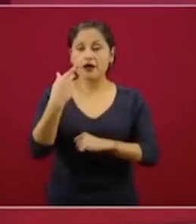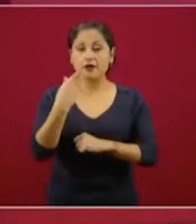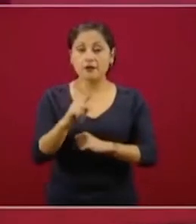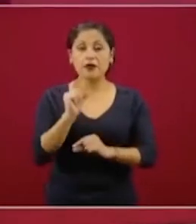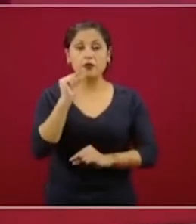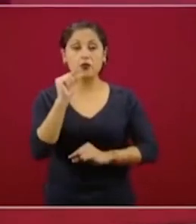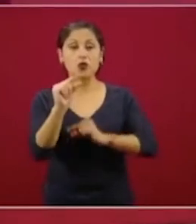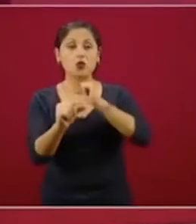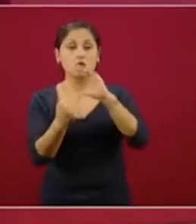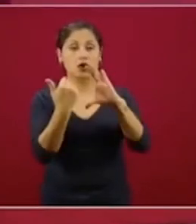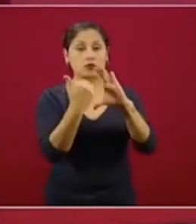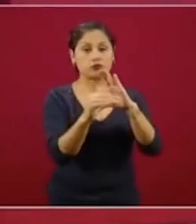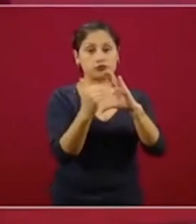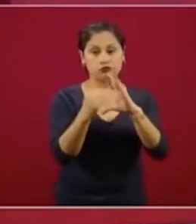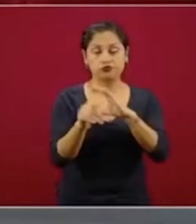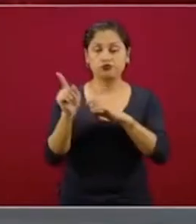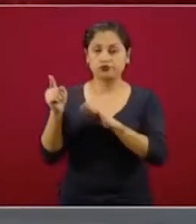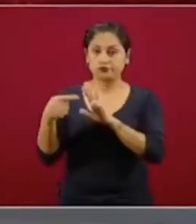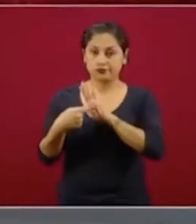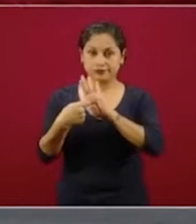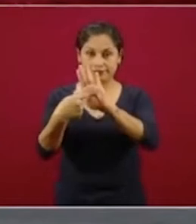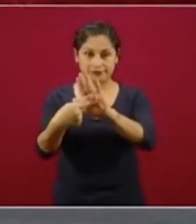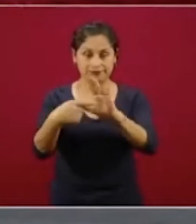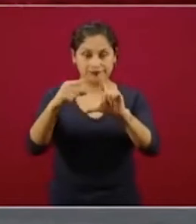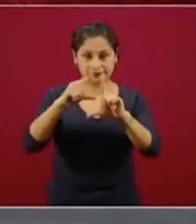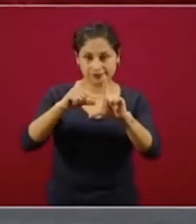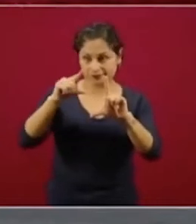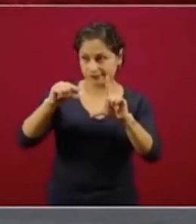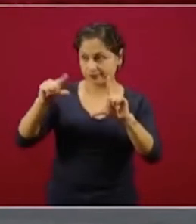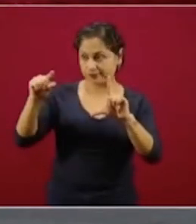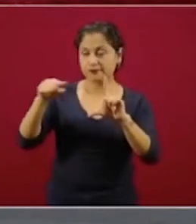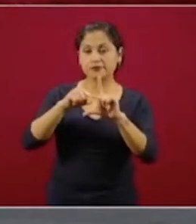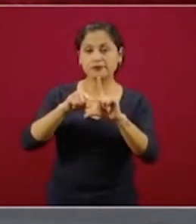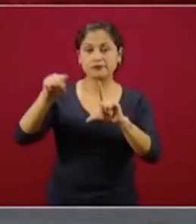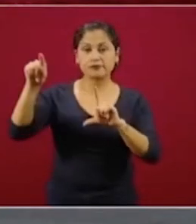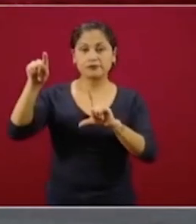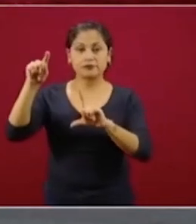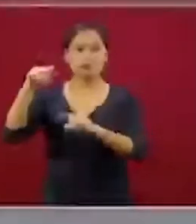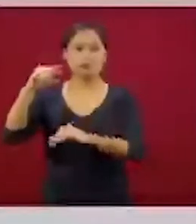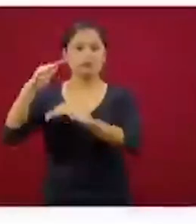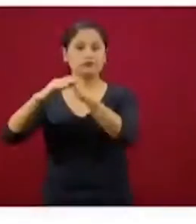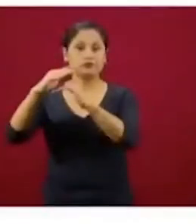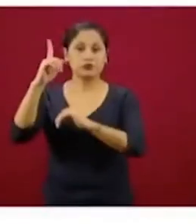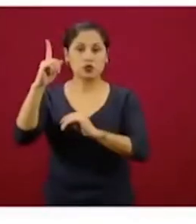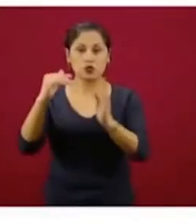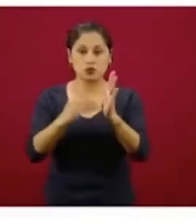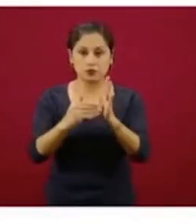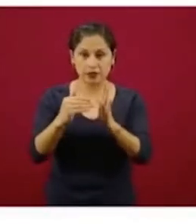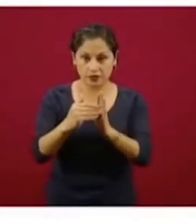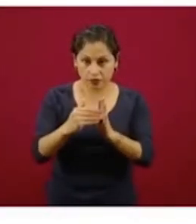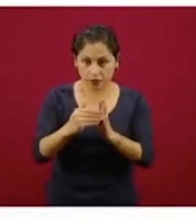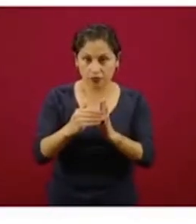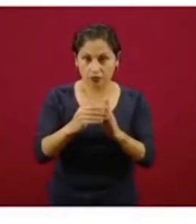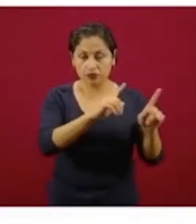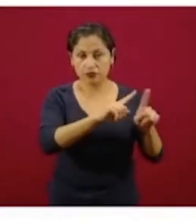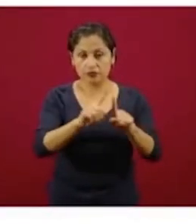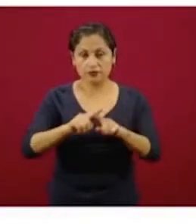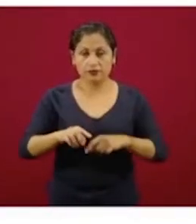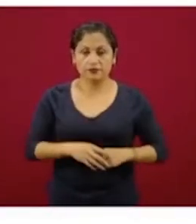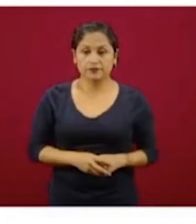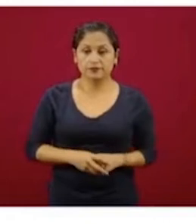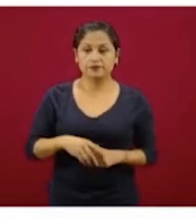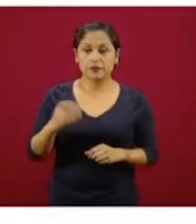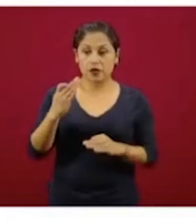esa gráfica va a llegar al millón de microcritos. ¿Cuántos tenemos ahora? 252 mil